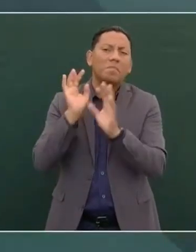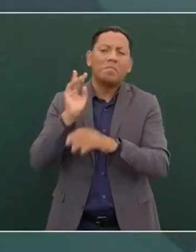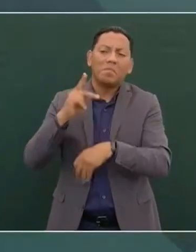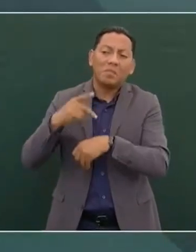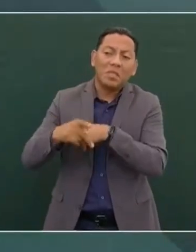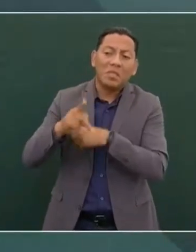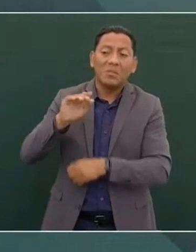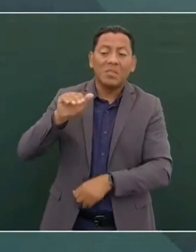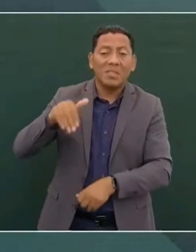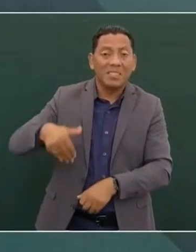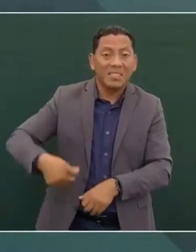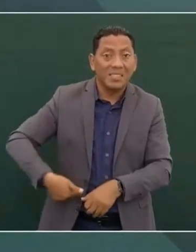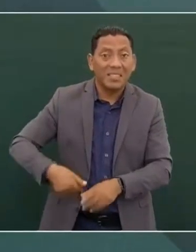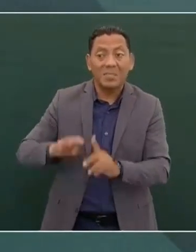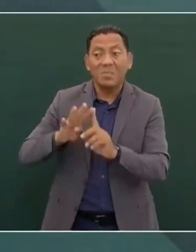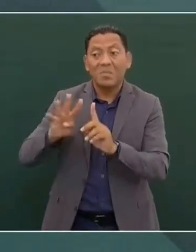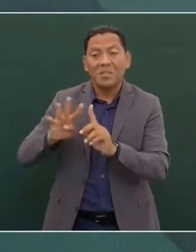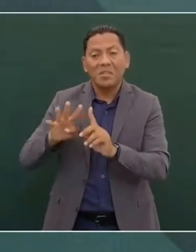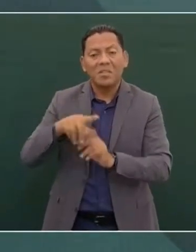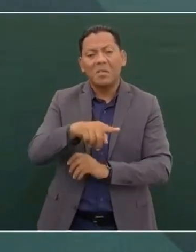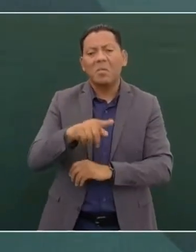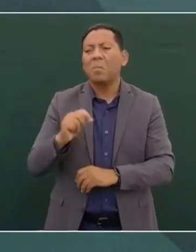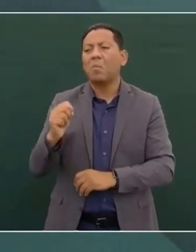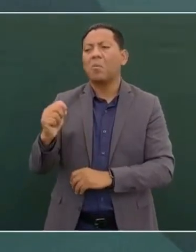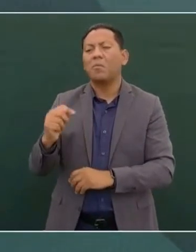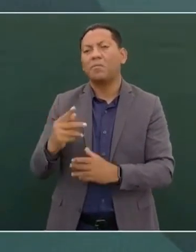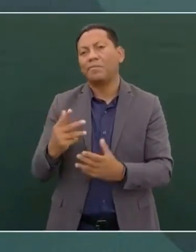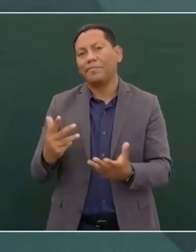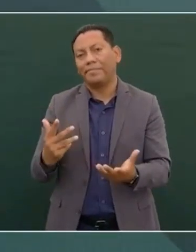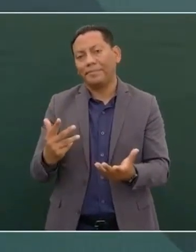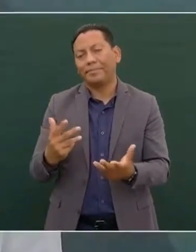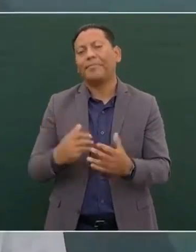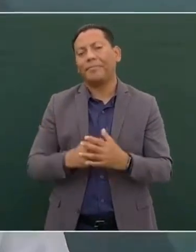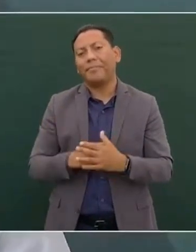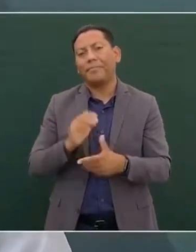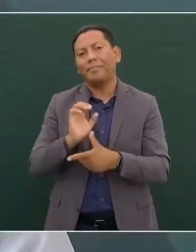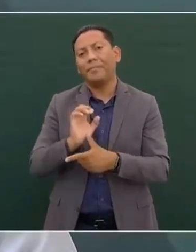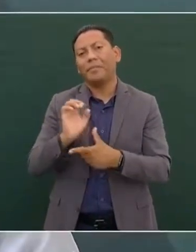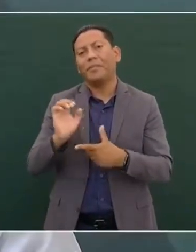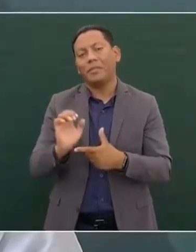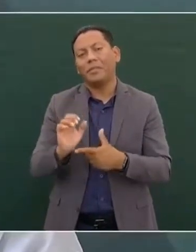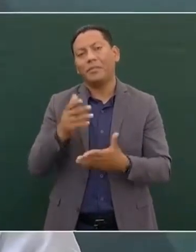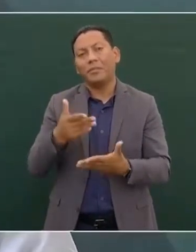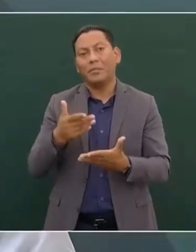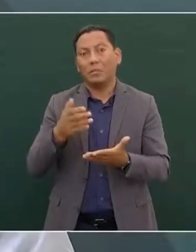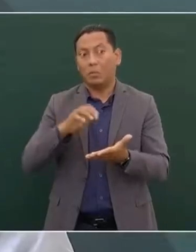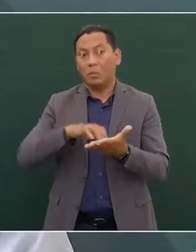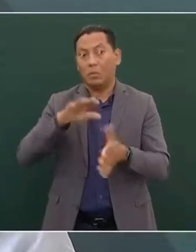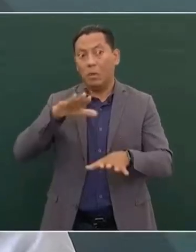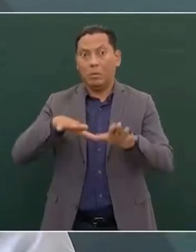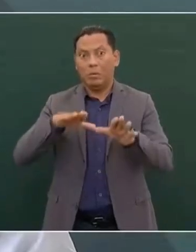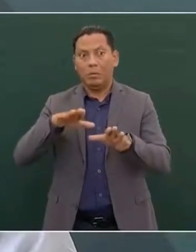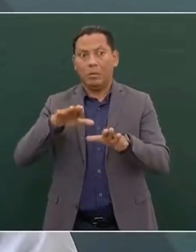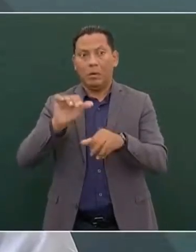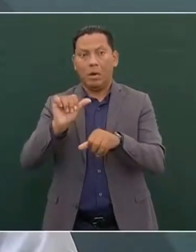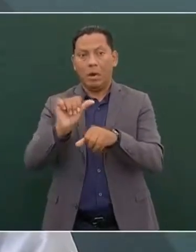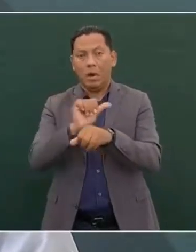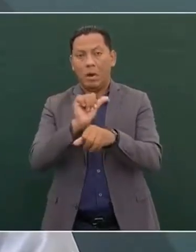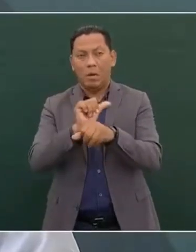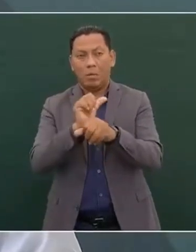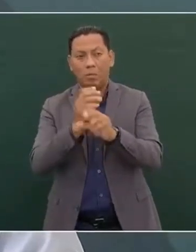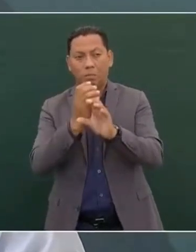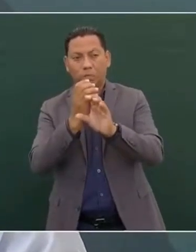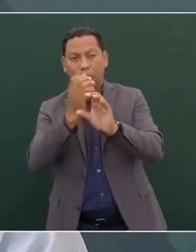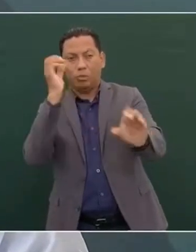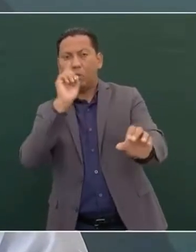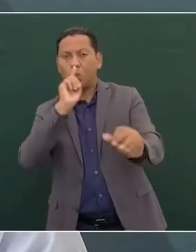los migrantes. Entonces, van 300, 400 en